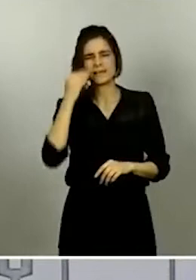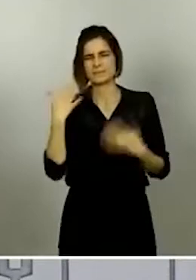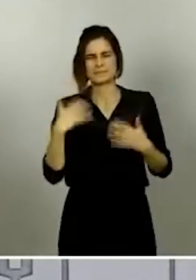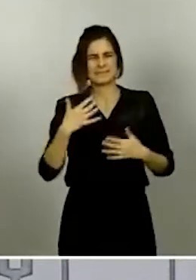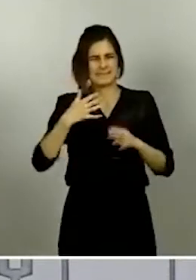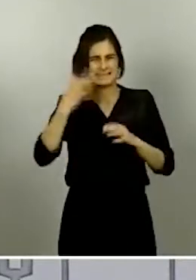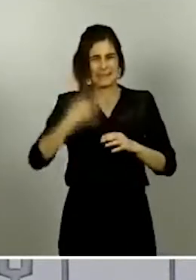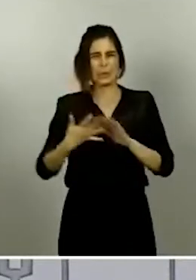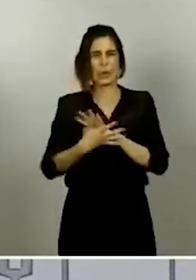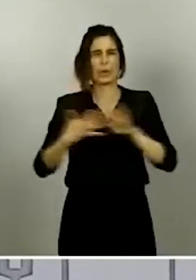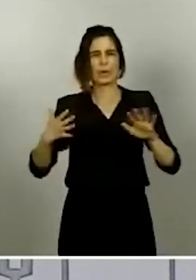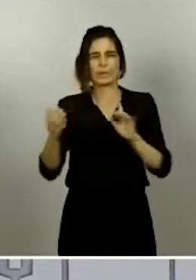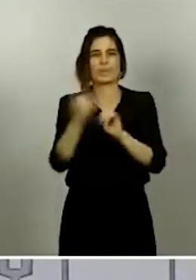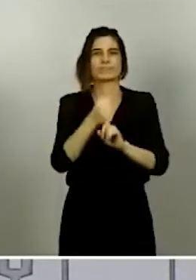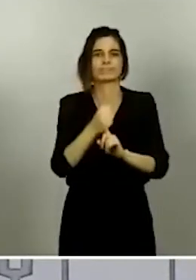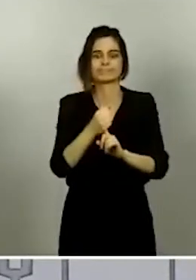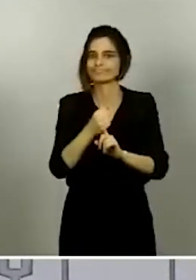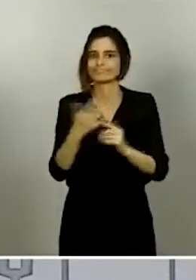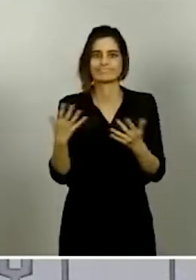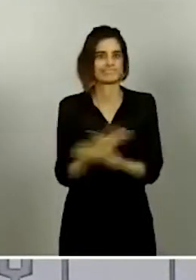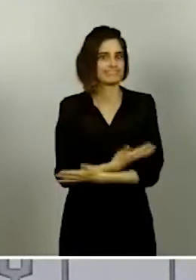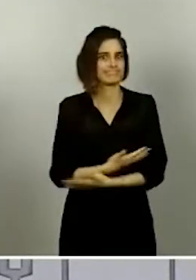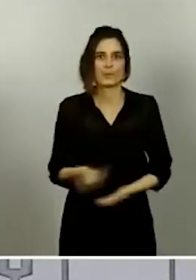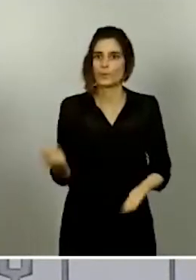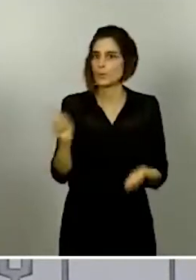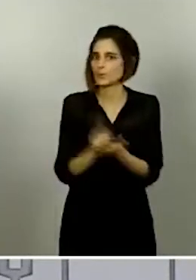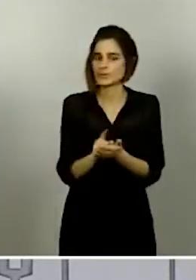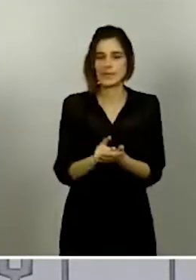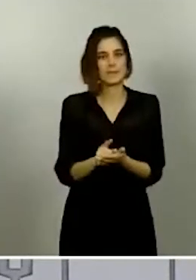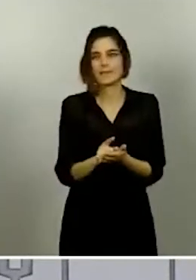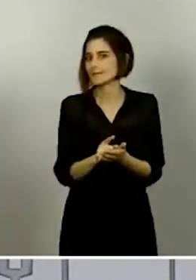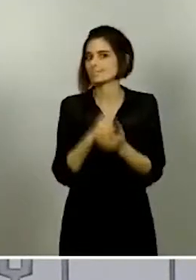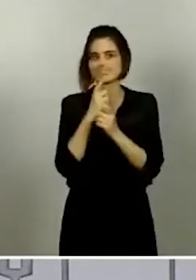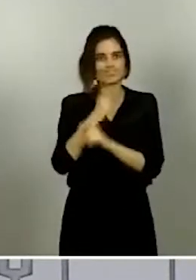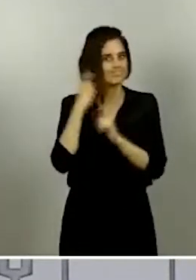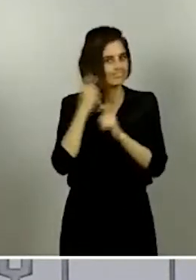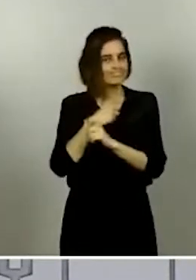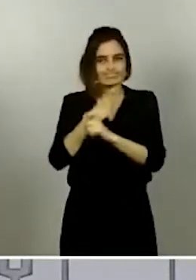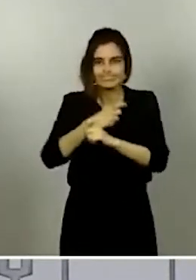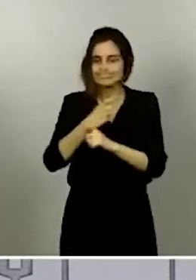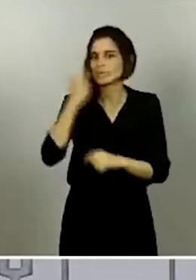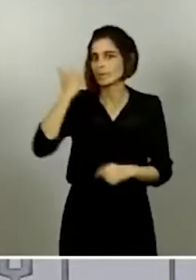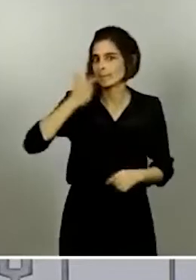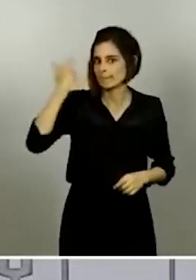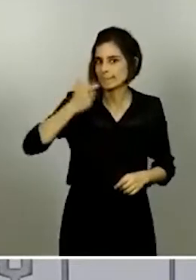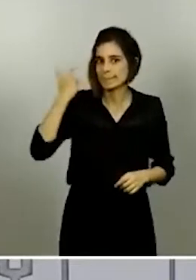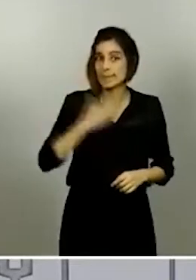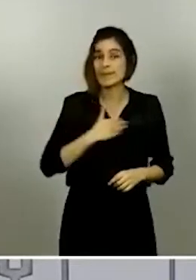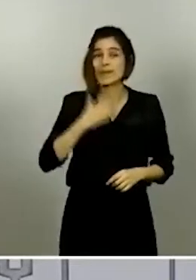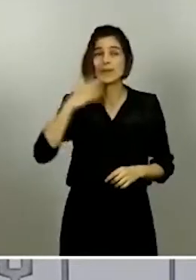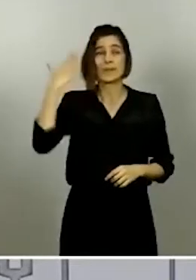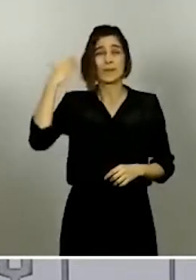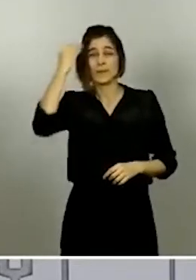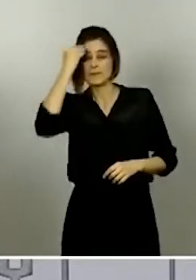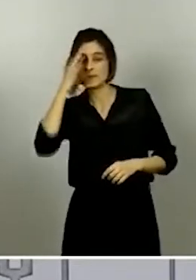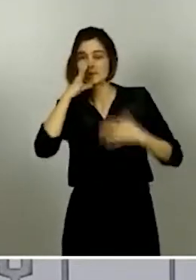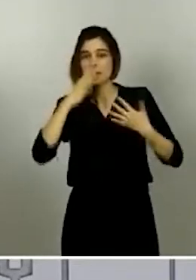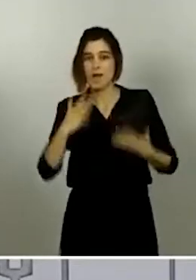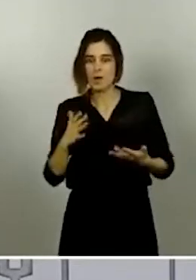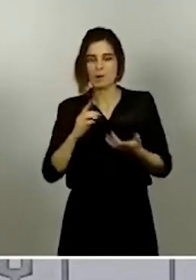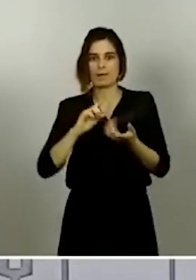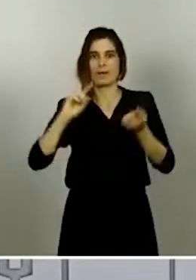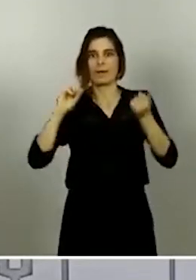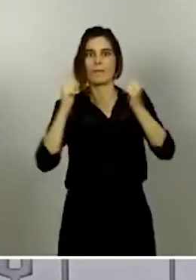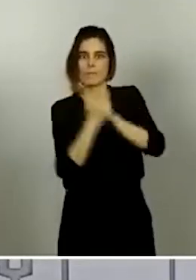en un principio. Todo esto cambia la aproximación a la enfermedad, a las medidas de control y a muchos otros factores. Y, de